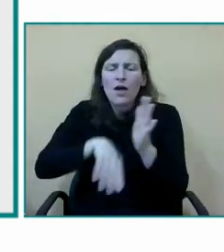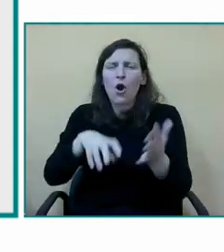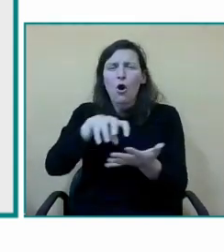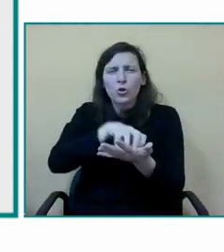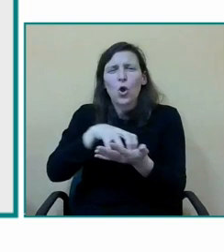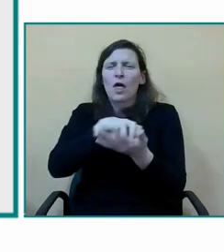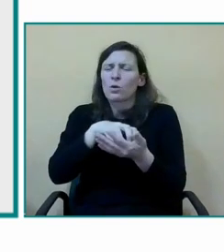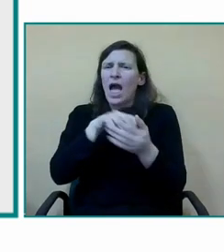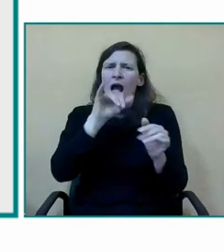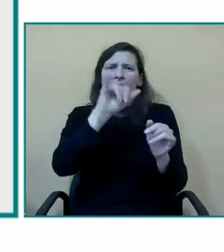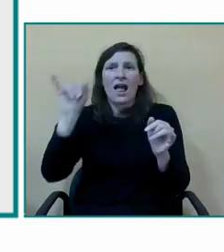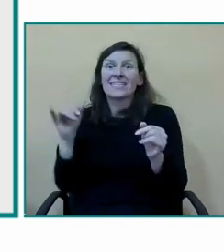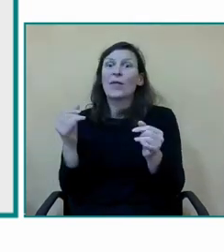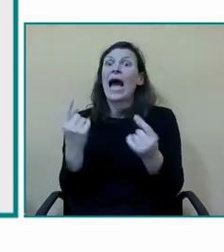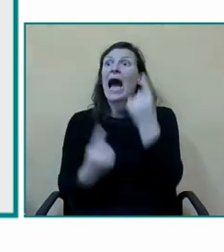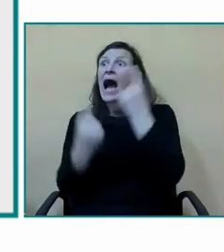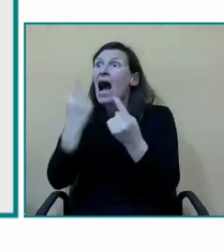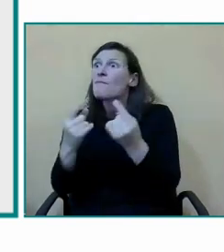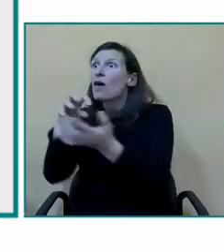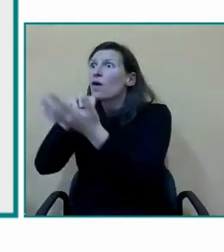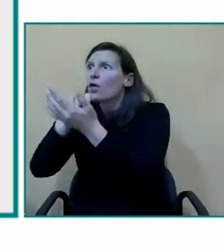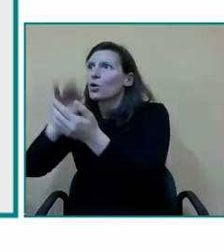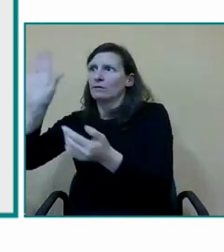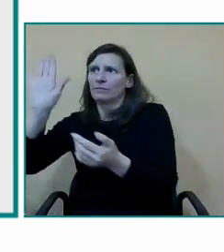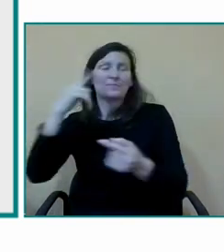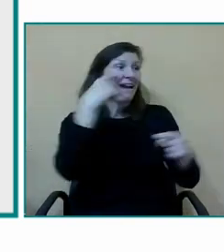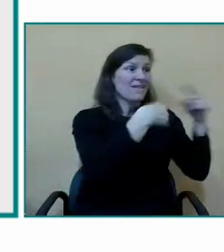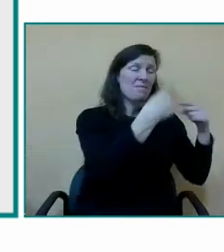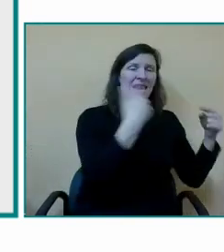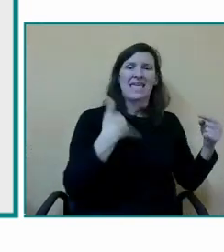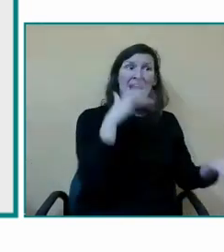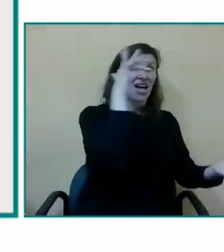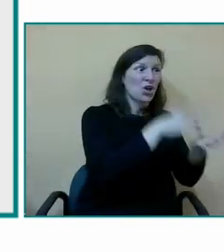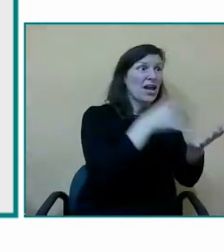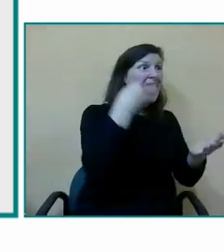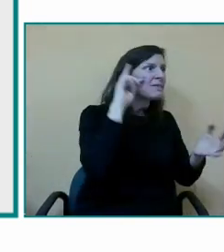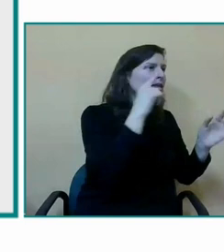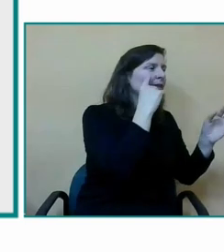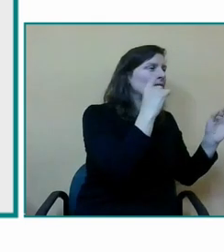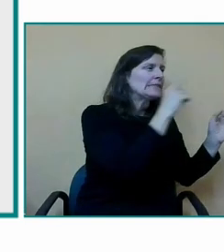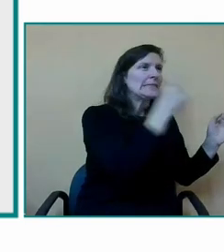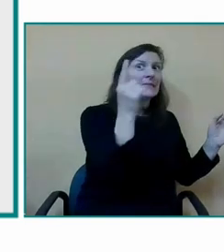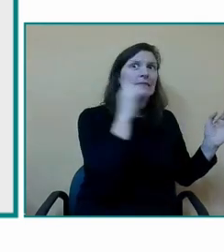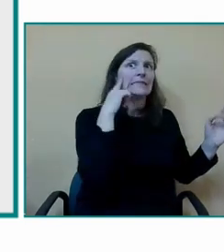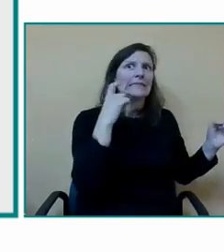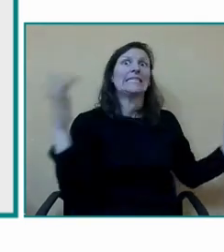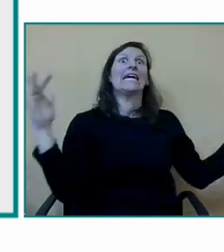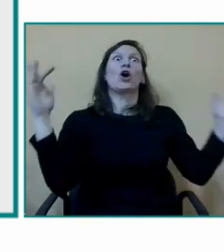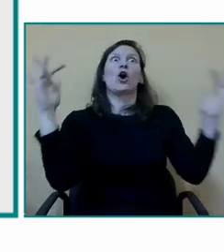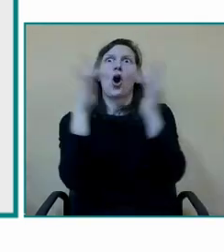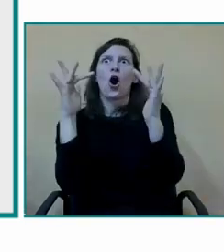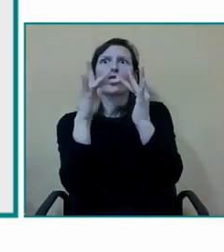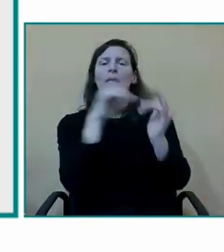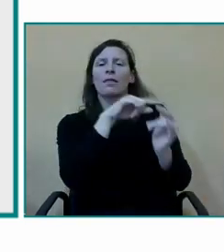le vamos a poner en contacto con otras familias que han pasado por esta situación y que les va a proporcionar la